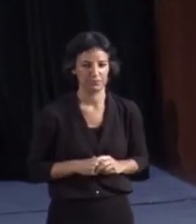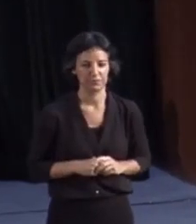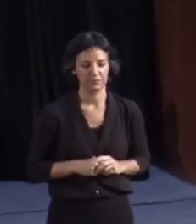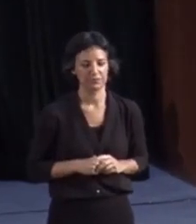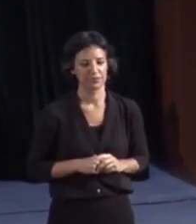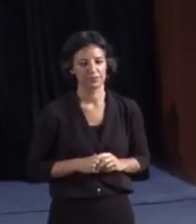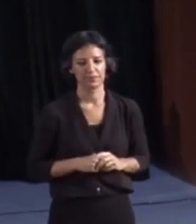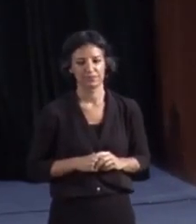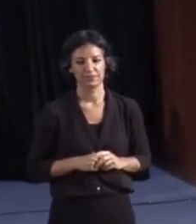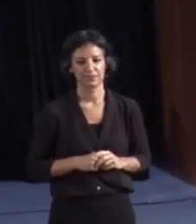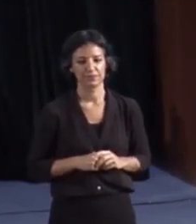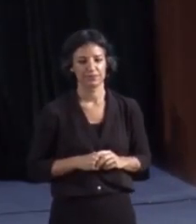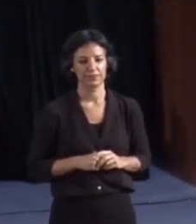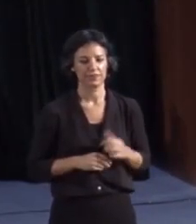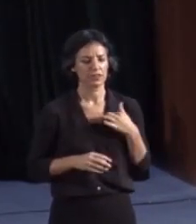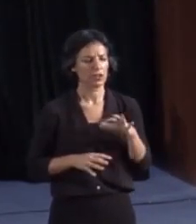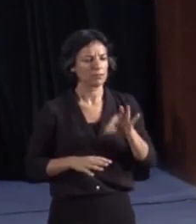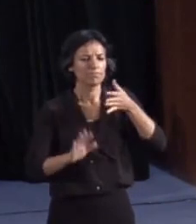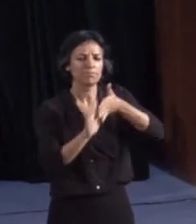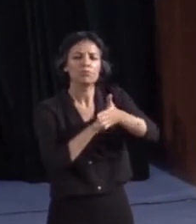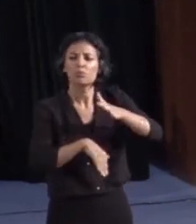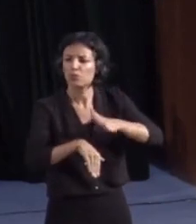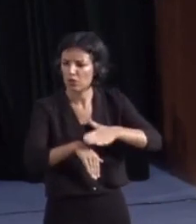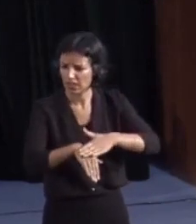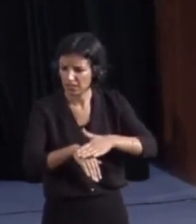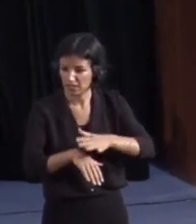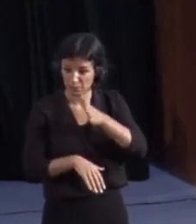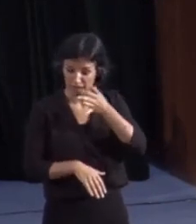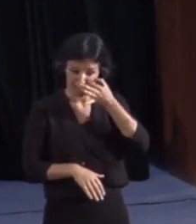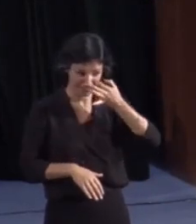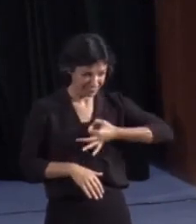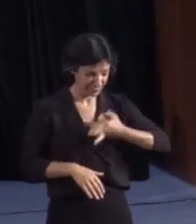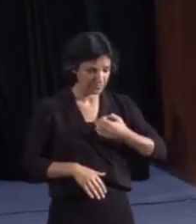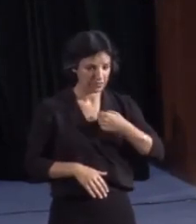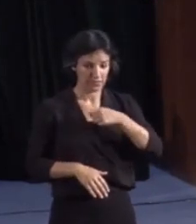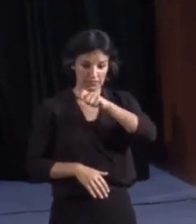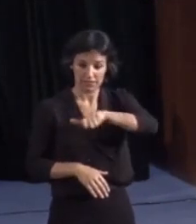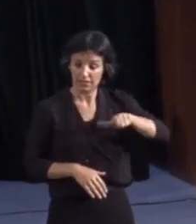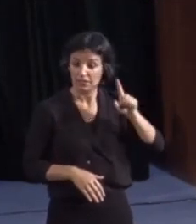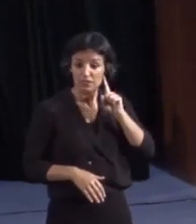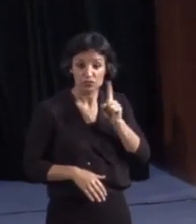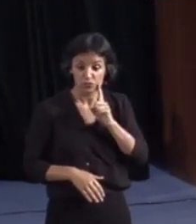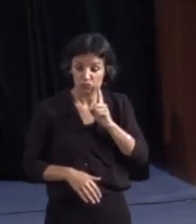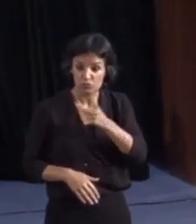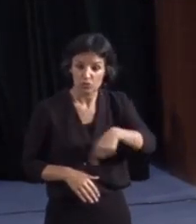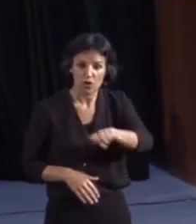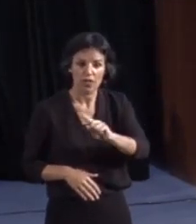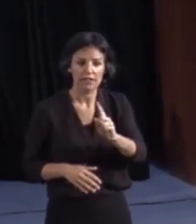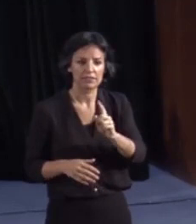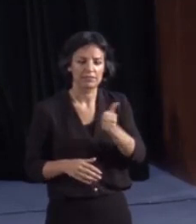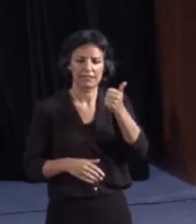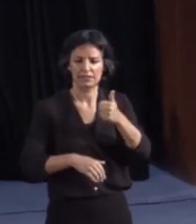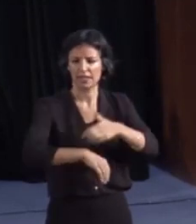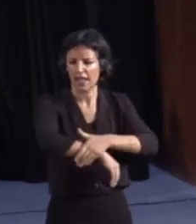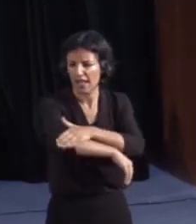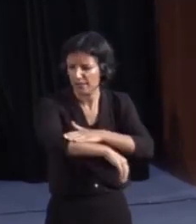¿Por qué el motivo de esta presentación? Porque realmente las personas sordas en el entorno administrativo